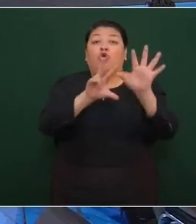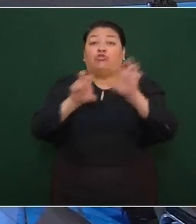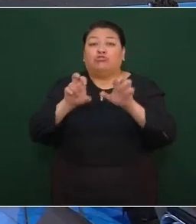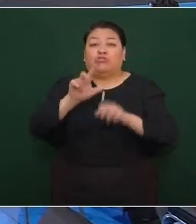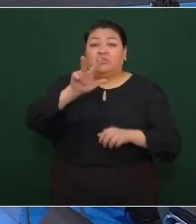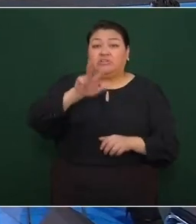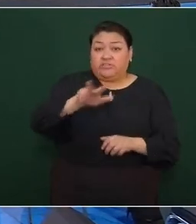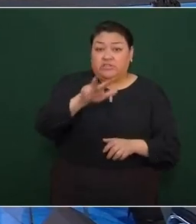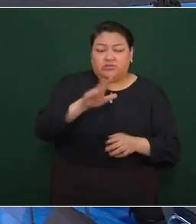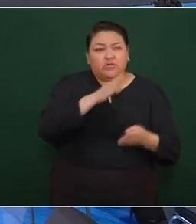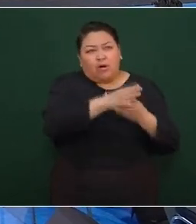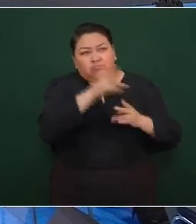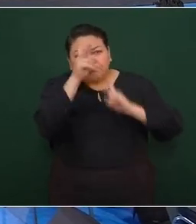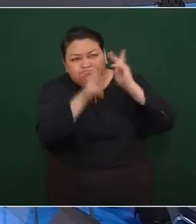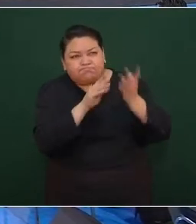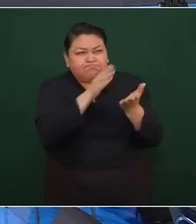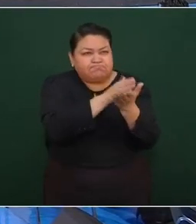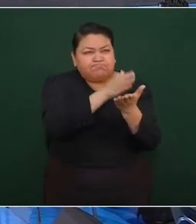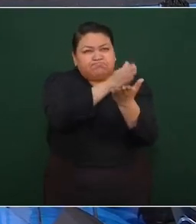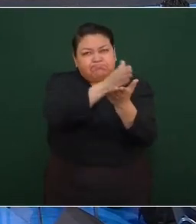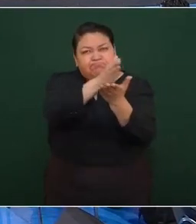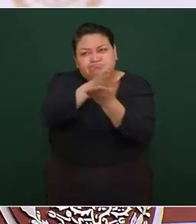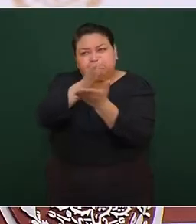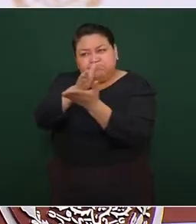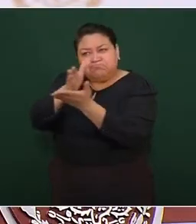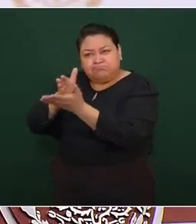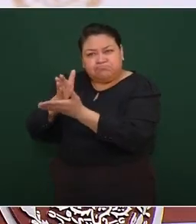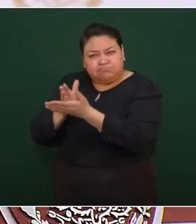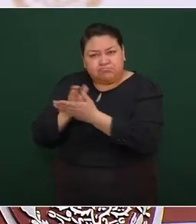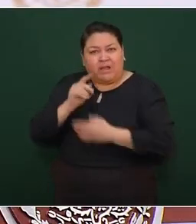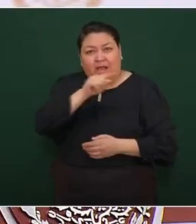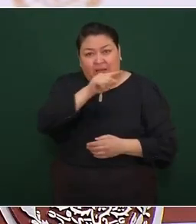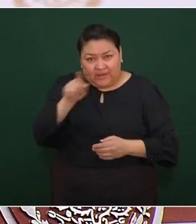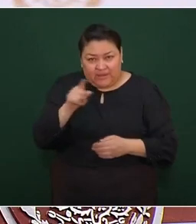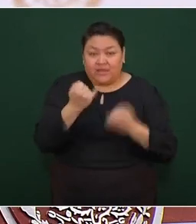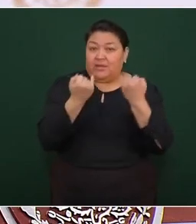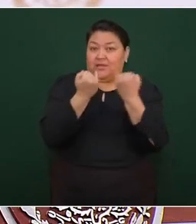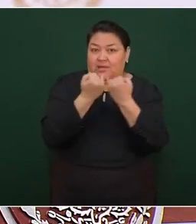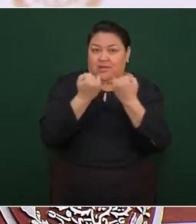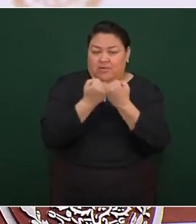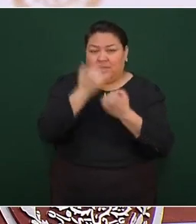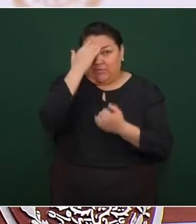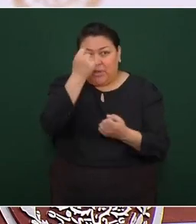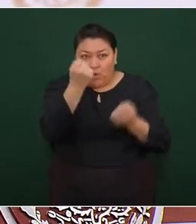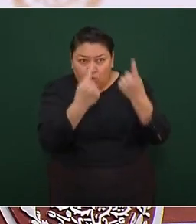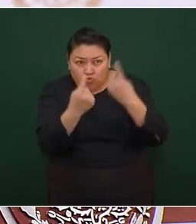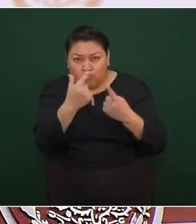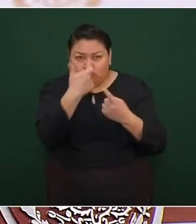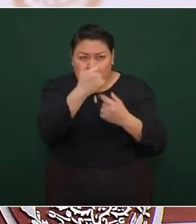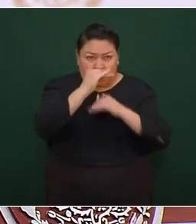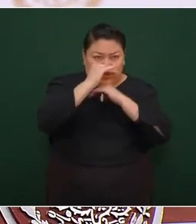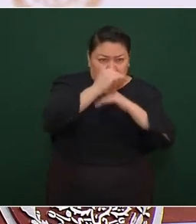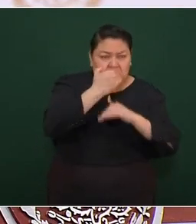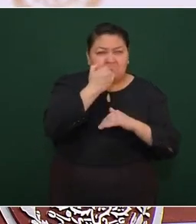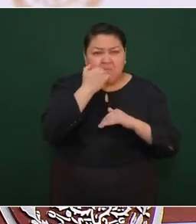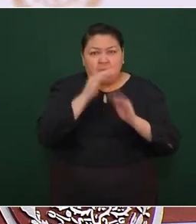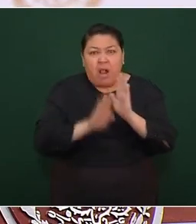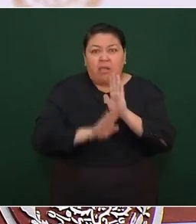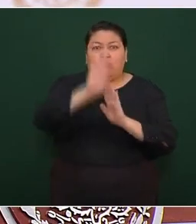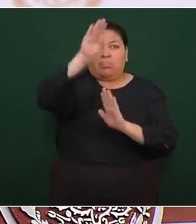visitas que realizamos, todas ellas resultaron correctas en cuanto a no excederse de los precios